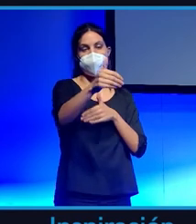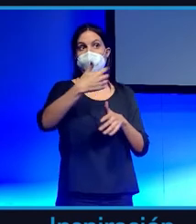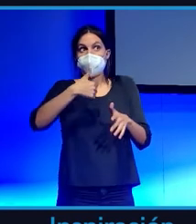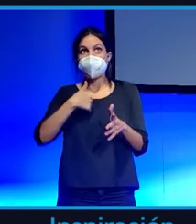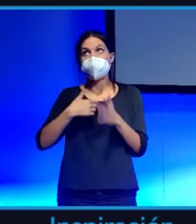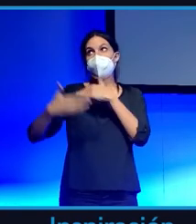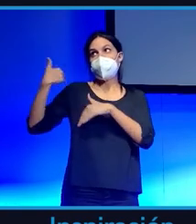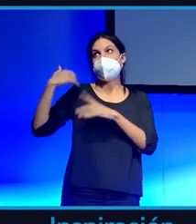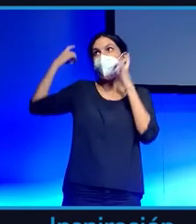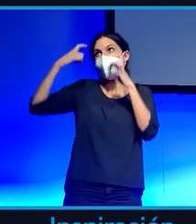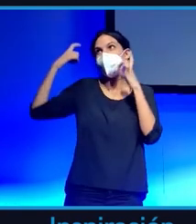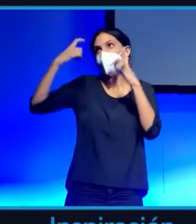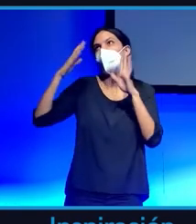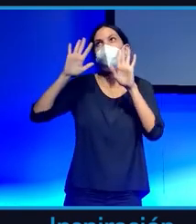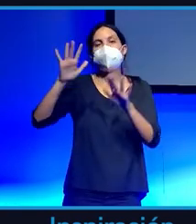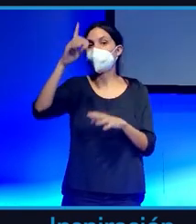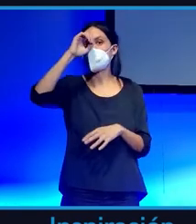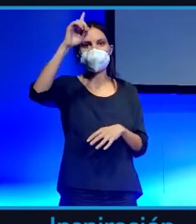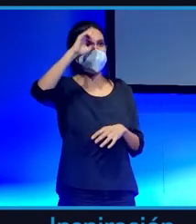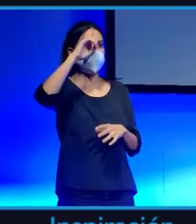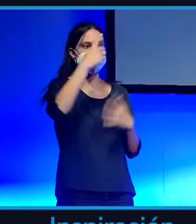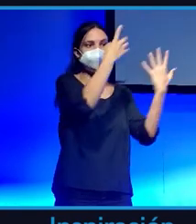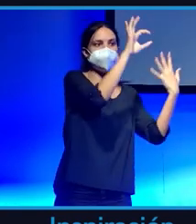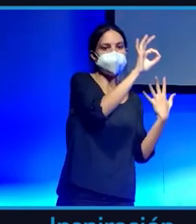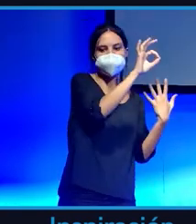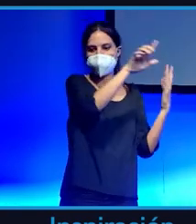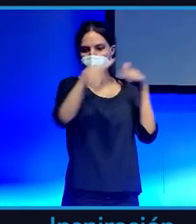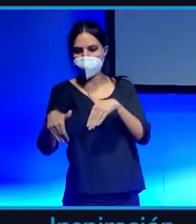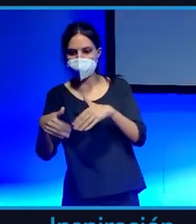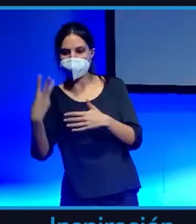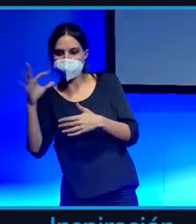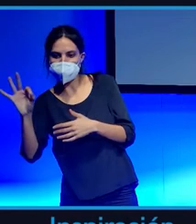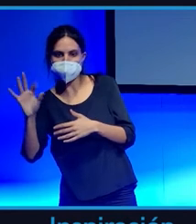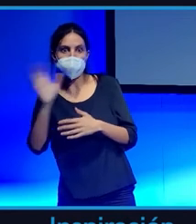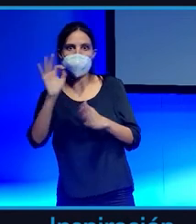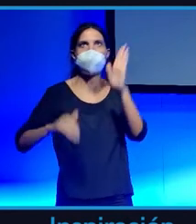final lo único que puedes hacer es mantener porque no sabéis cuándo va de 60 a 30 a 60 o se dispara ya 200.